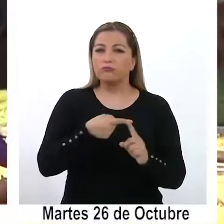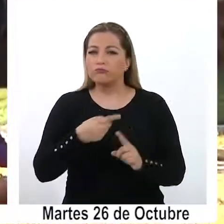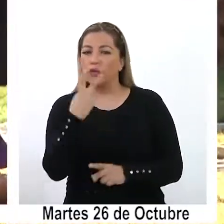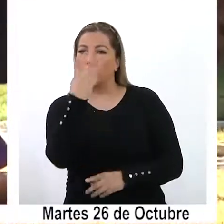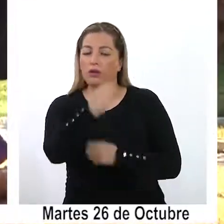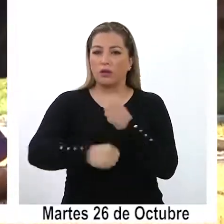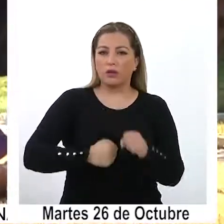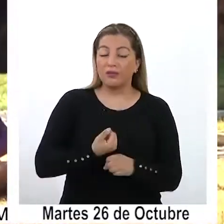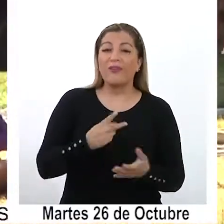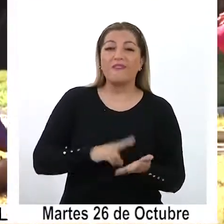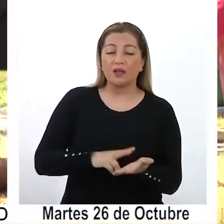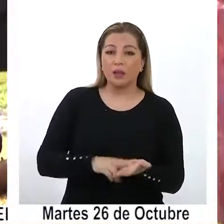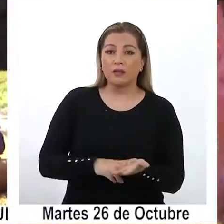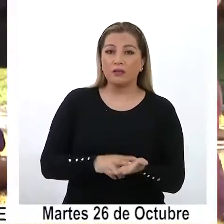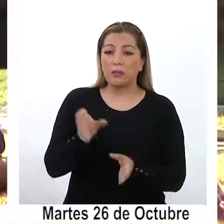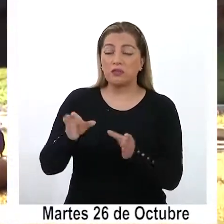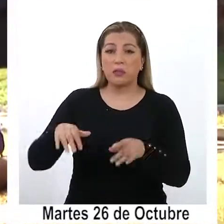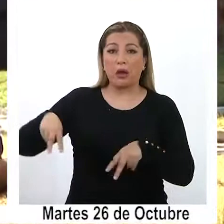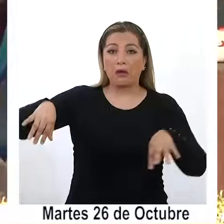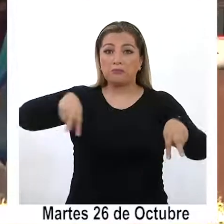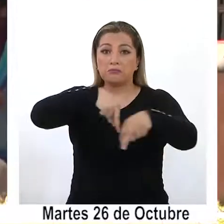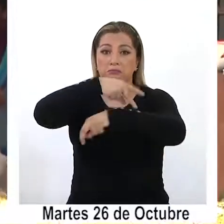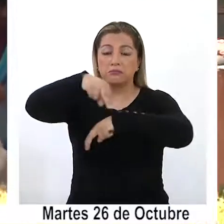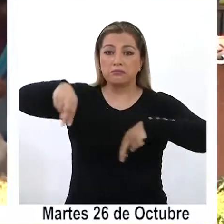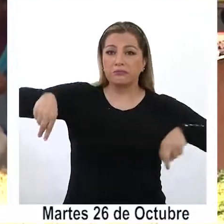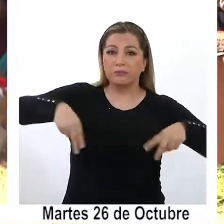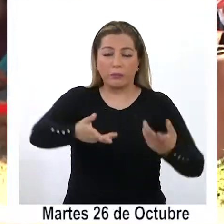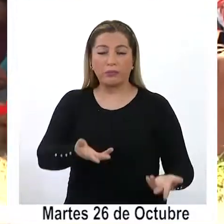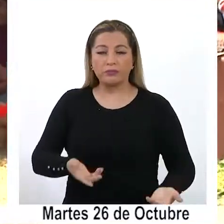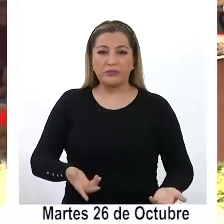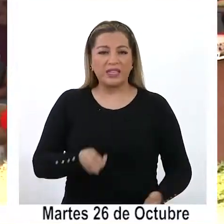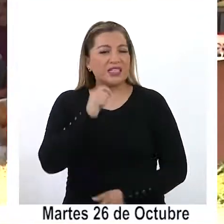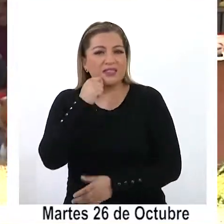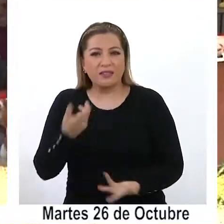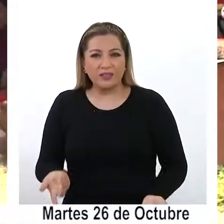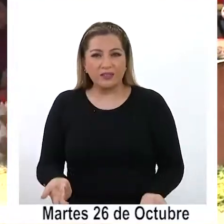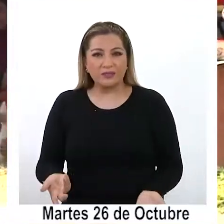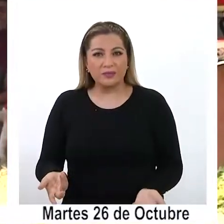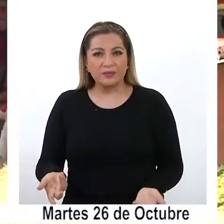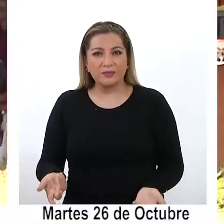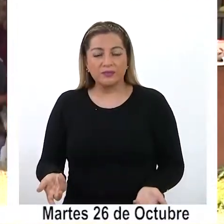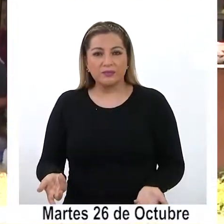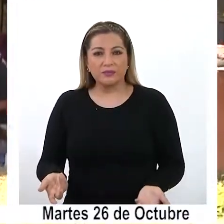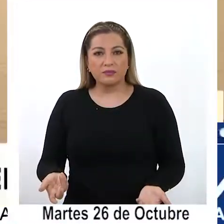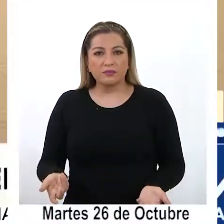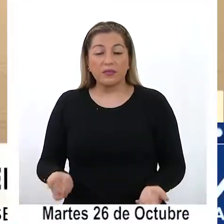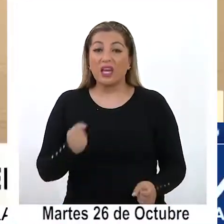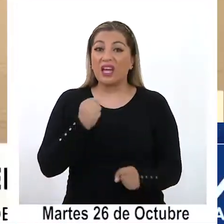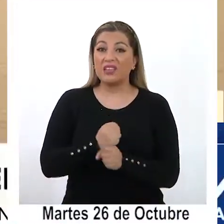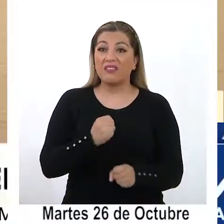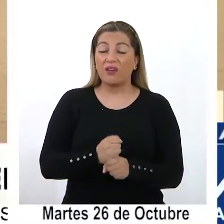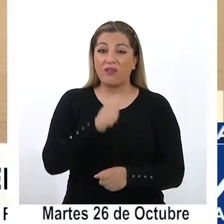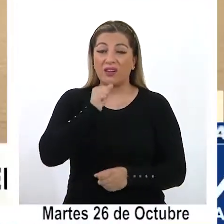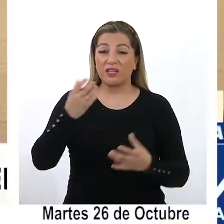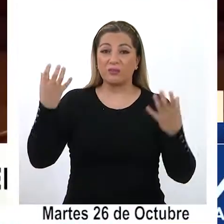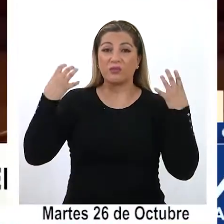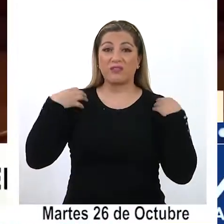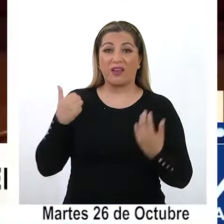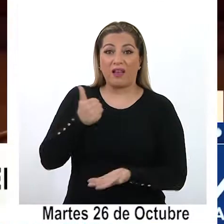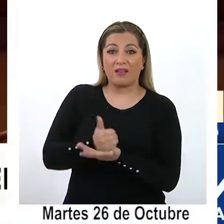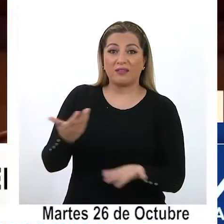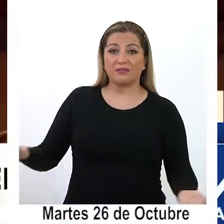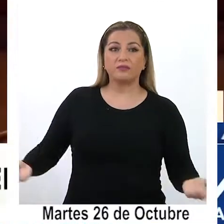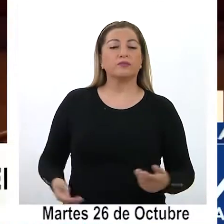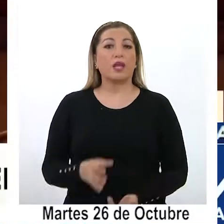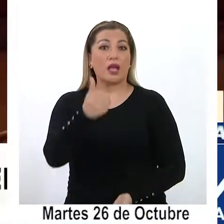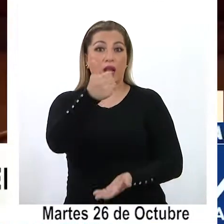efectivamente con una circulación. ¿Pero no hay acaso un abandono de funciones respecto de eso? El